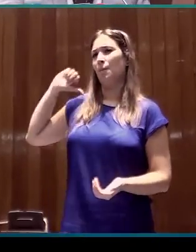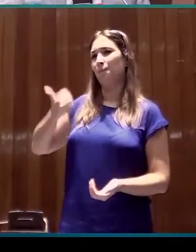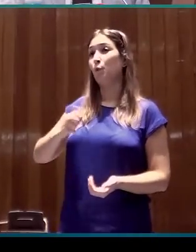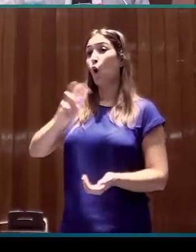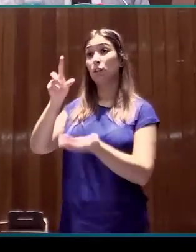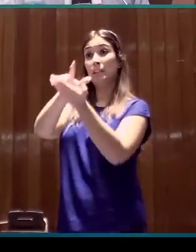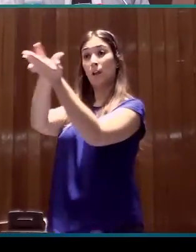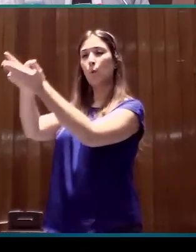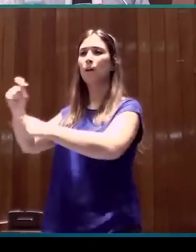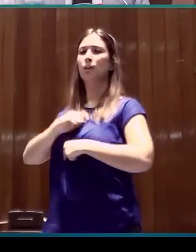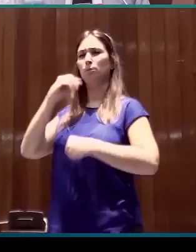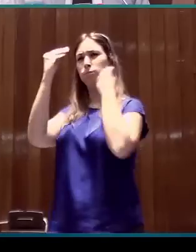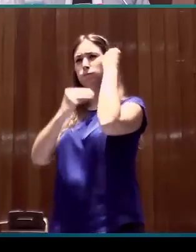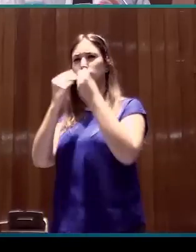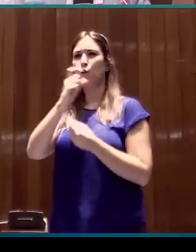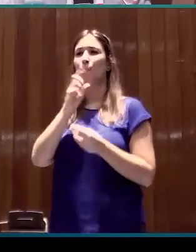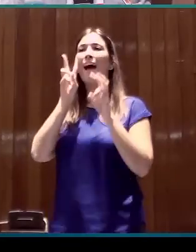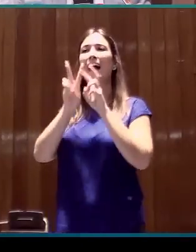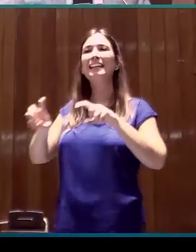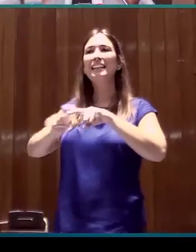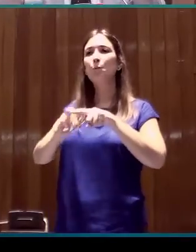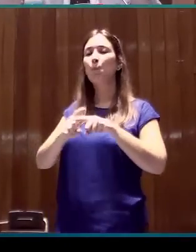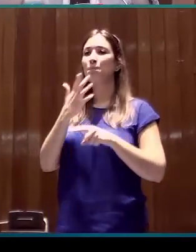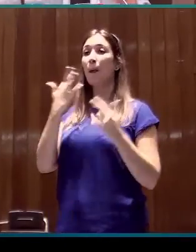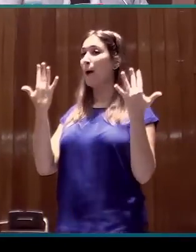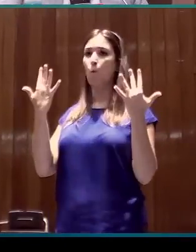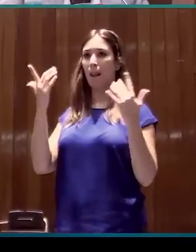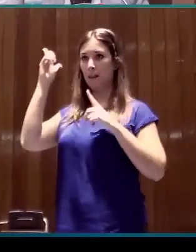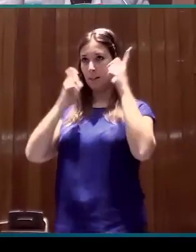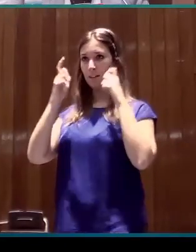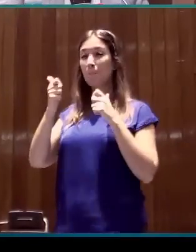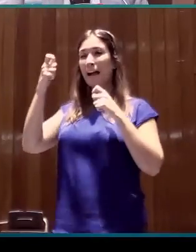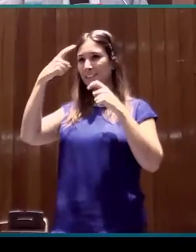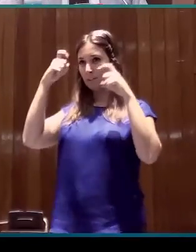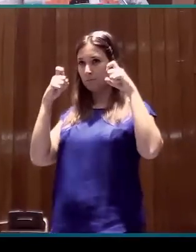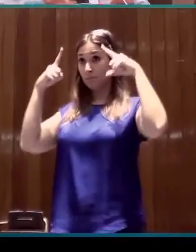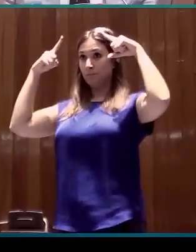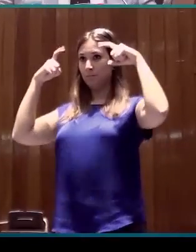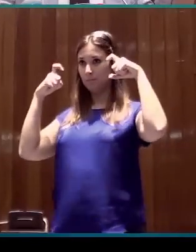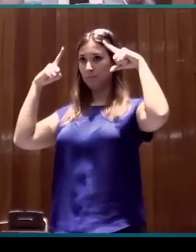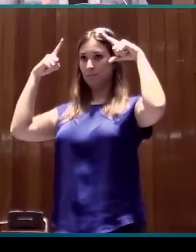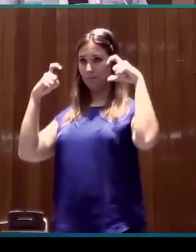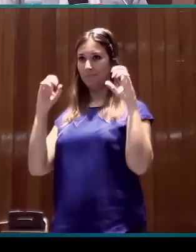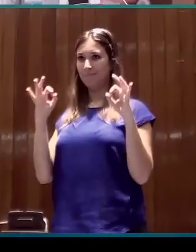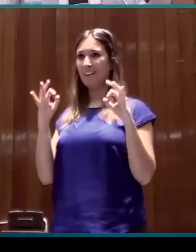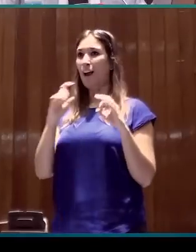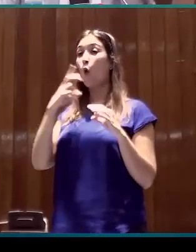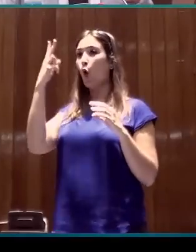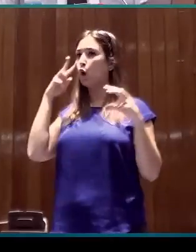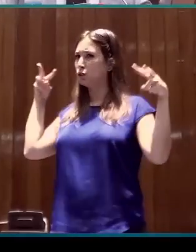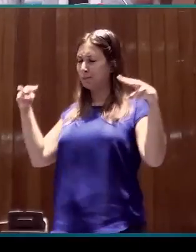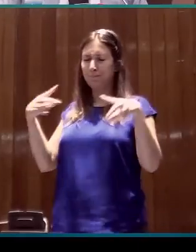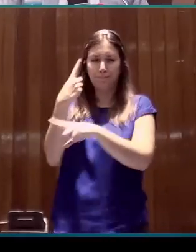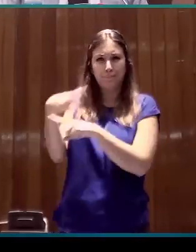lenguas sobre el análisis de los rasgos no manuales, en concreto sobre las cejas elevadas. Dos visiones opuestas. Una